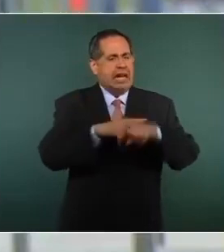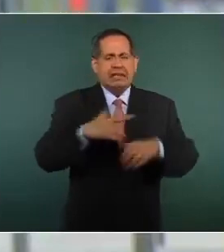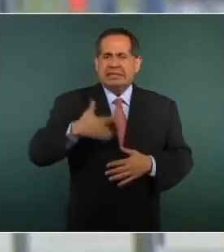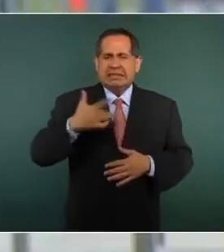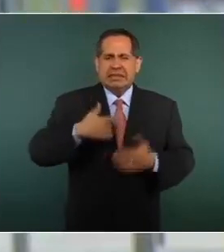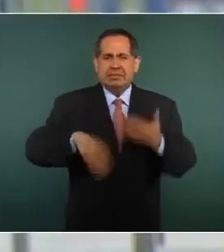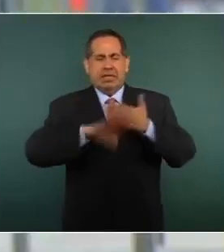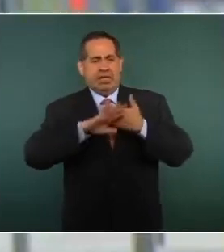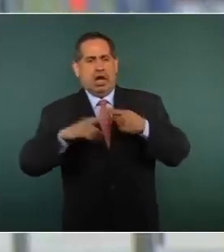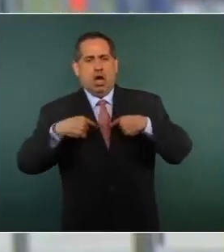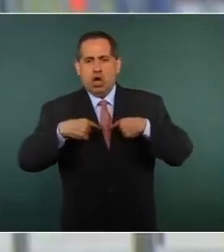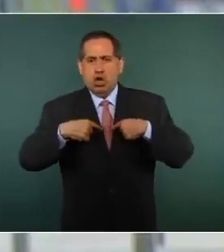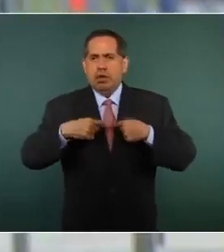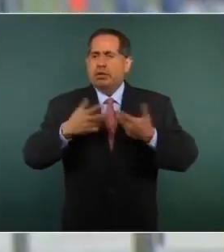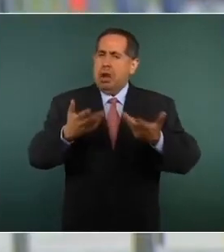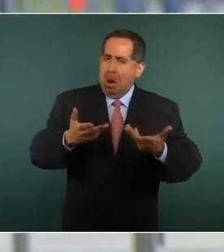atacan.